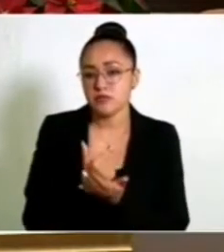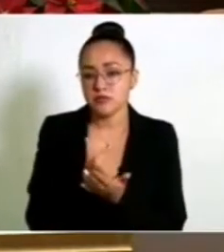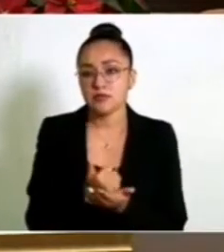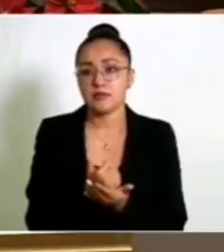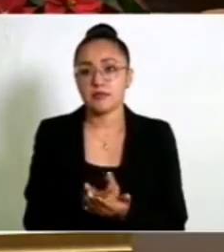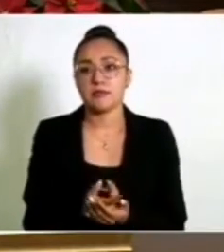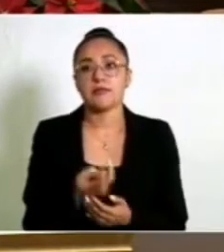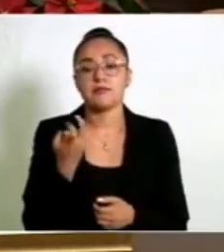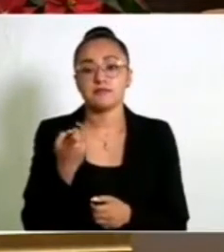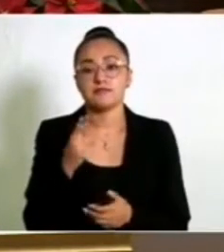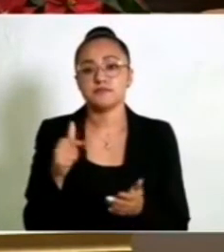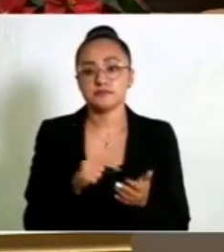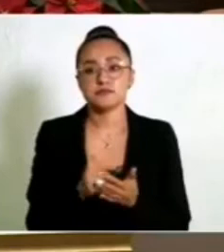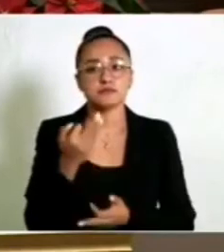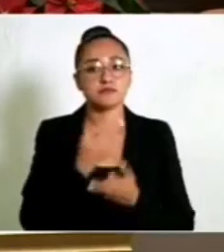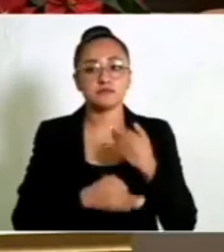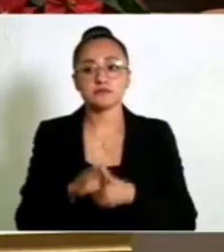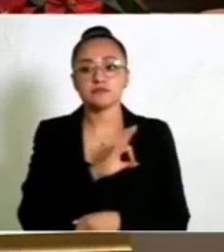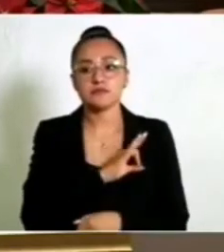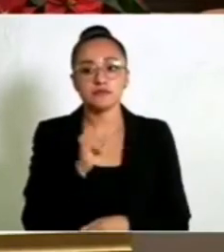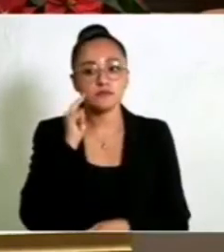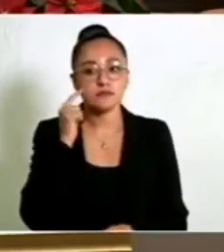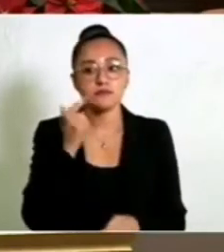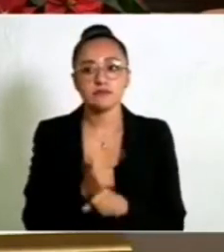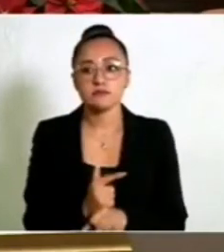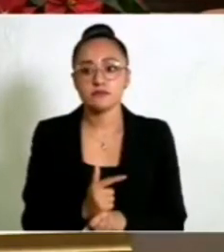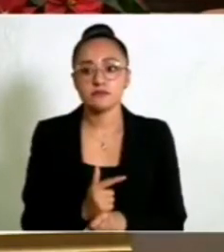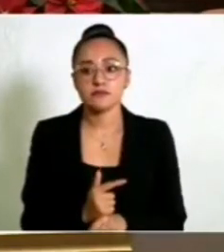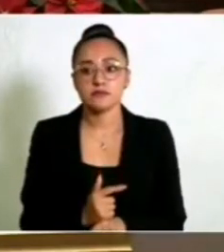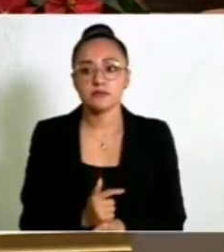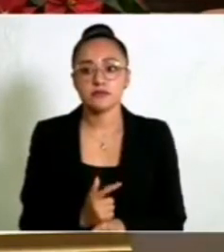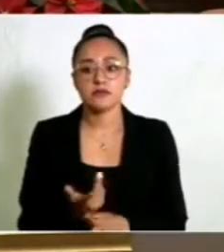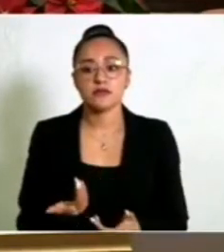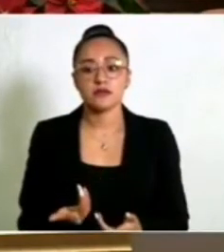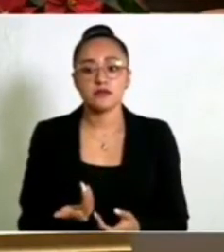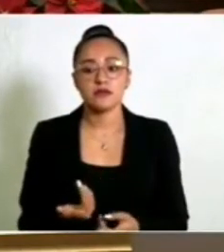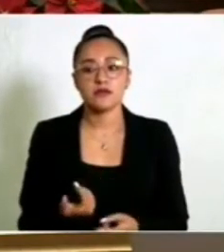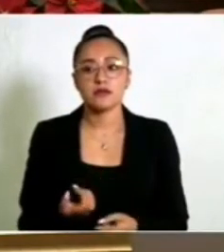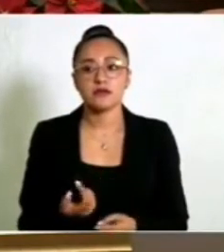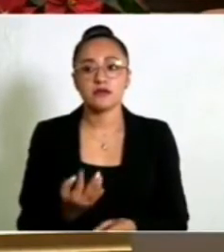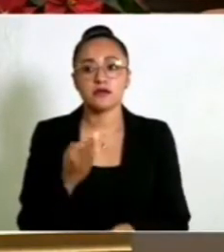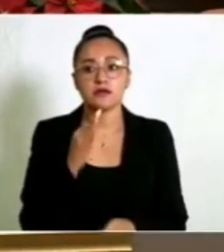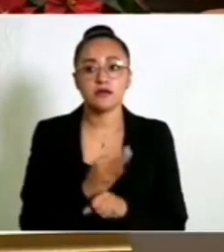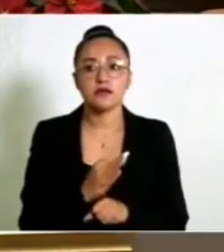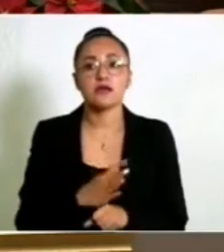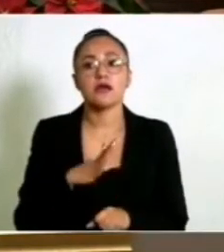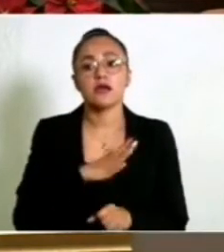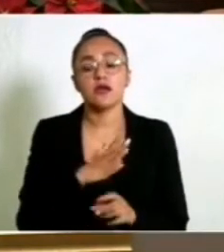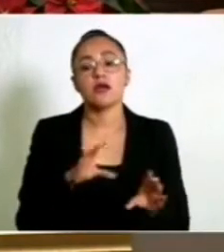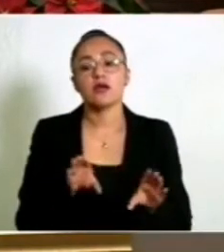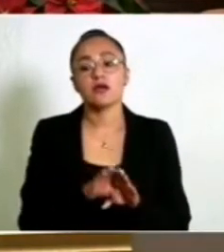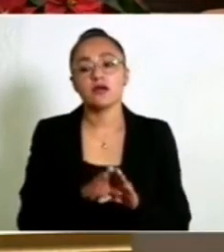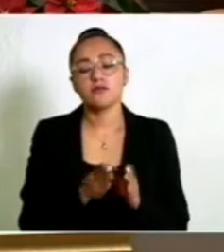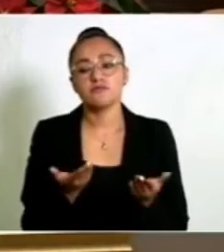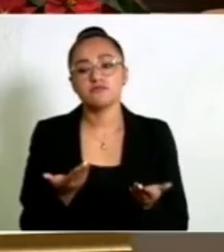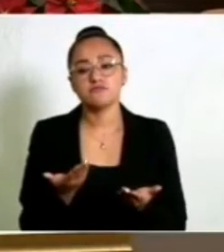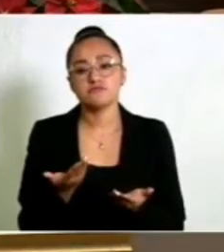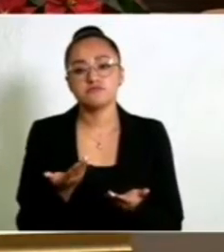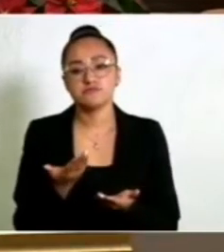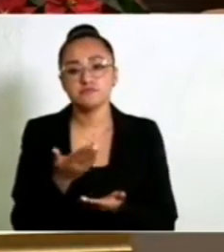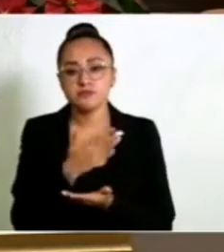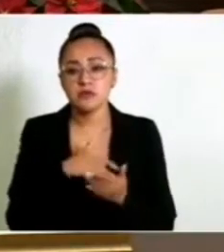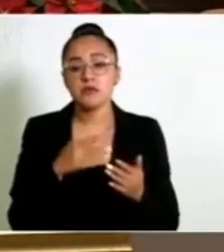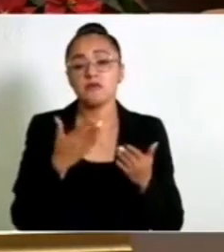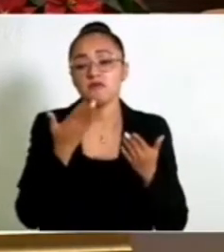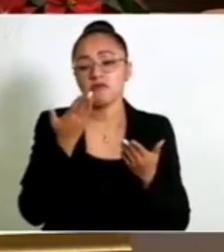refugio, todos podemos identificar que es un lugar en donde tienes condiciones mínimas de